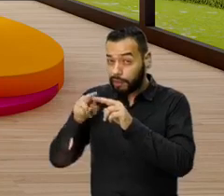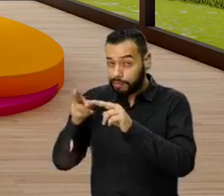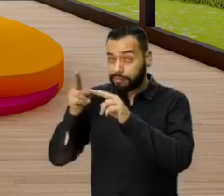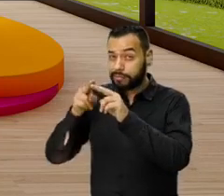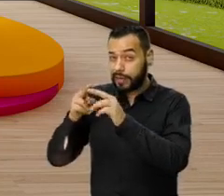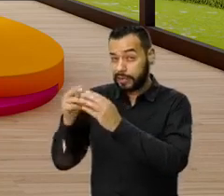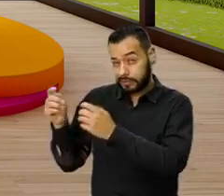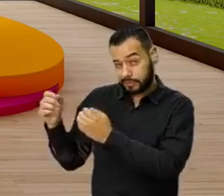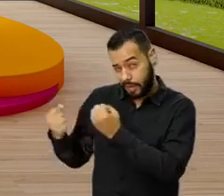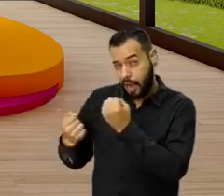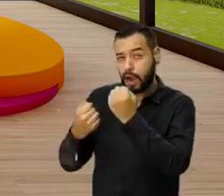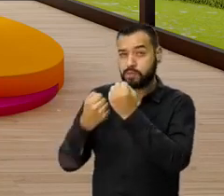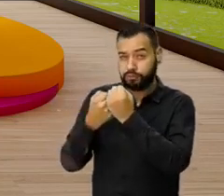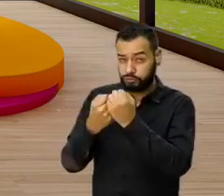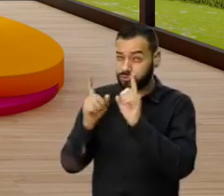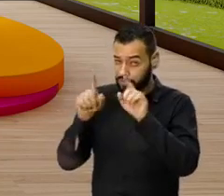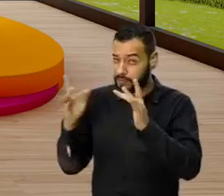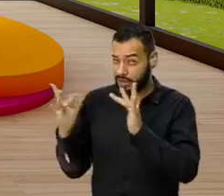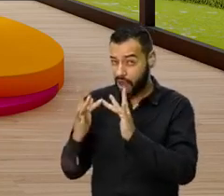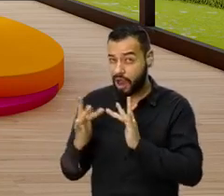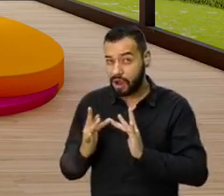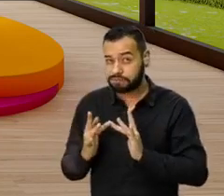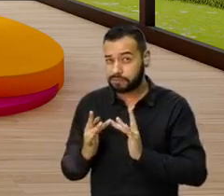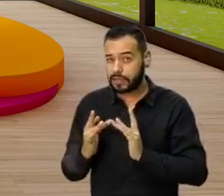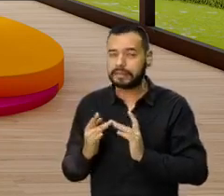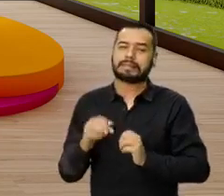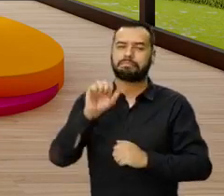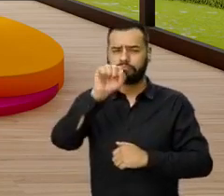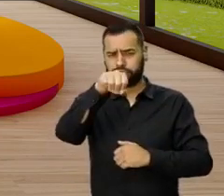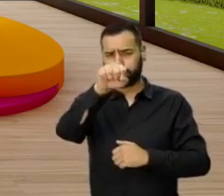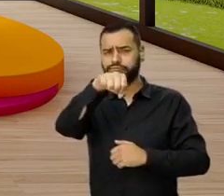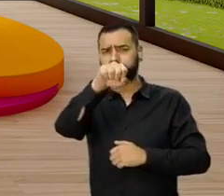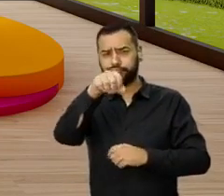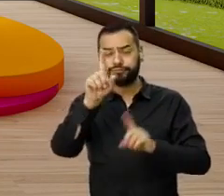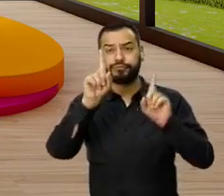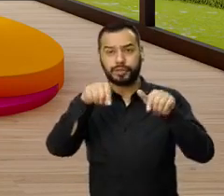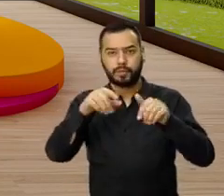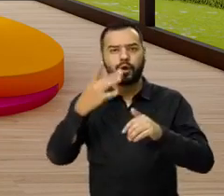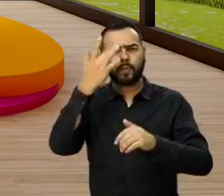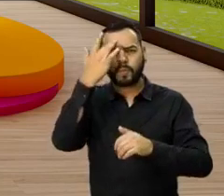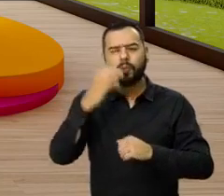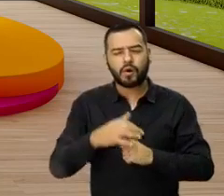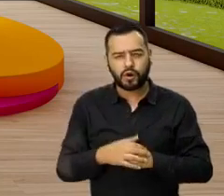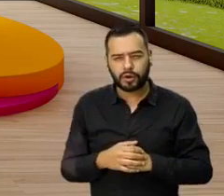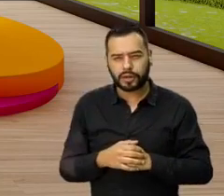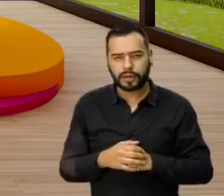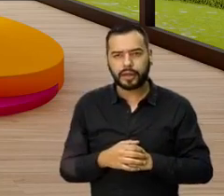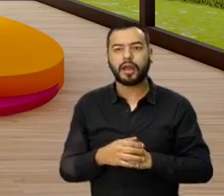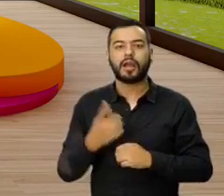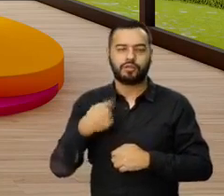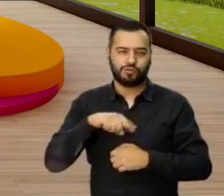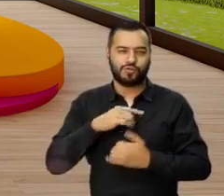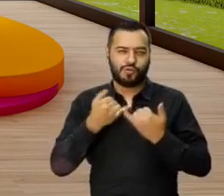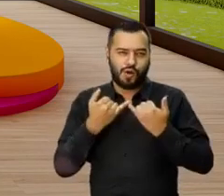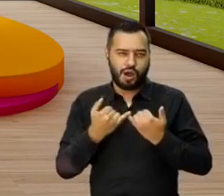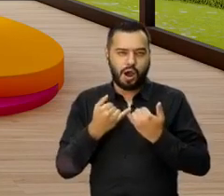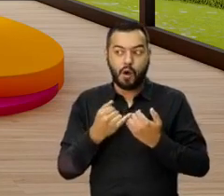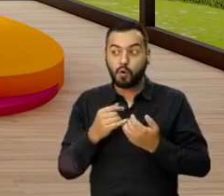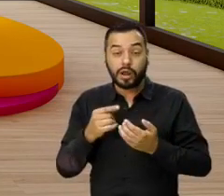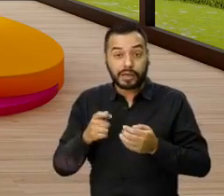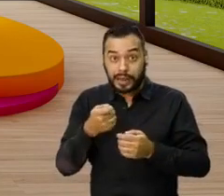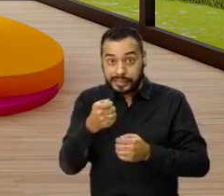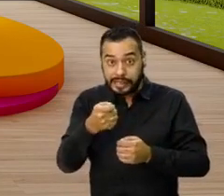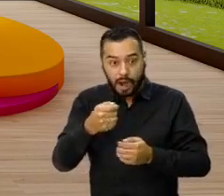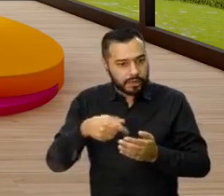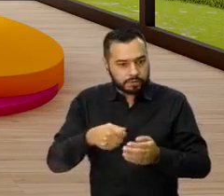gobierno nacional a través de los bancos. Sí, sí señora, porque estamos cumpliendo y estamos en este momento para entrega